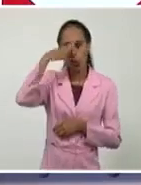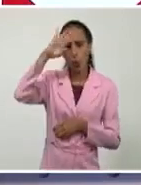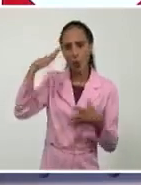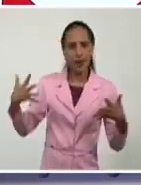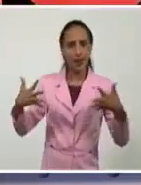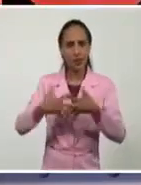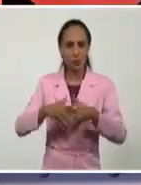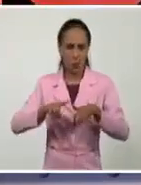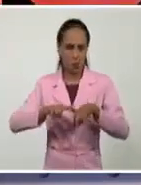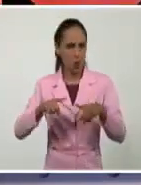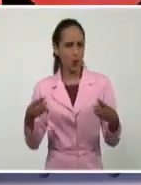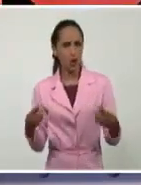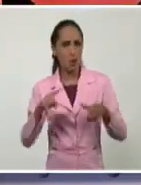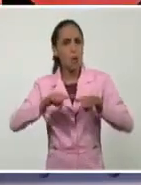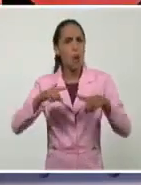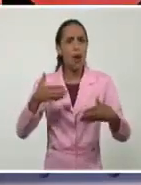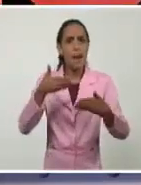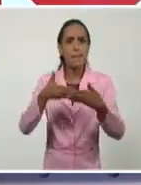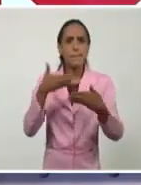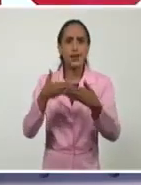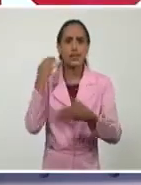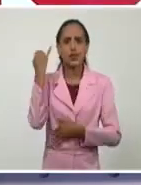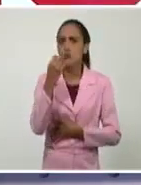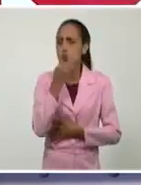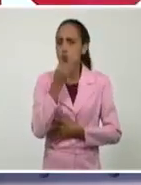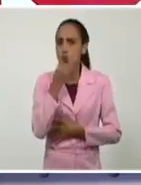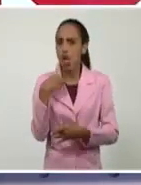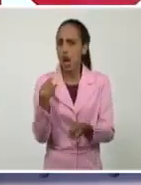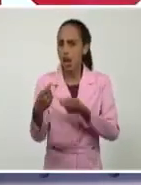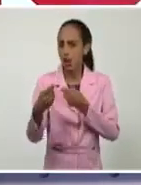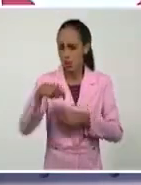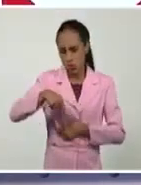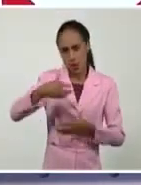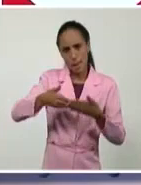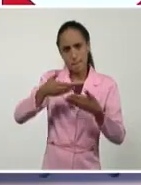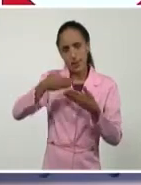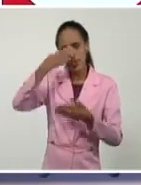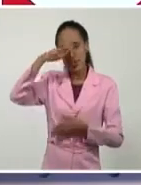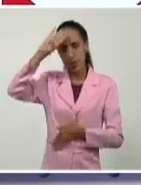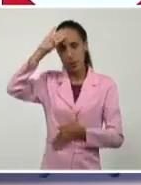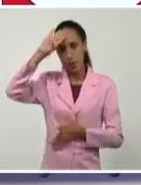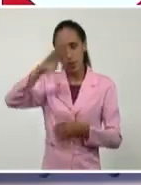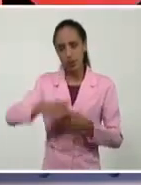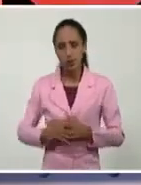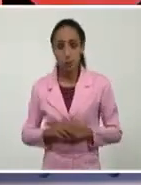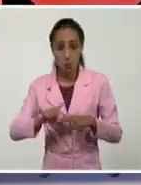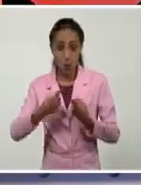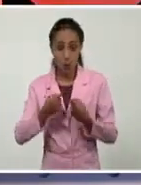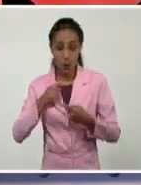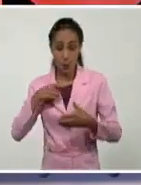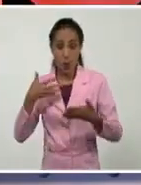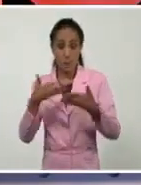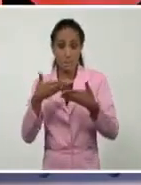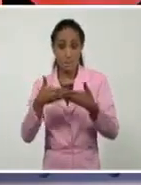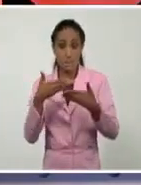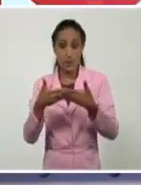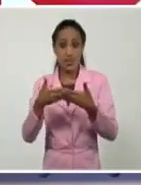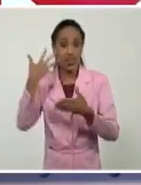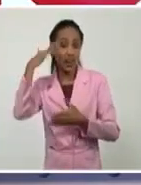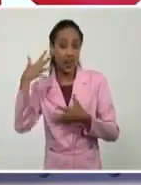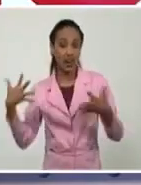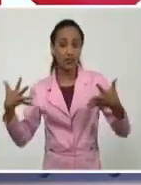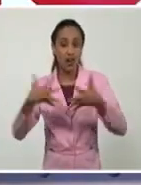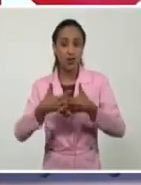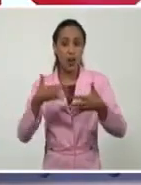las empresas internacionales no pueden hacer negociaciones con las nuestras? So pena de ser sancionadas. ¿Y por qué si un equipo médico